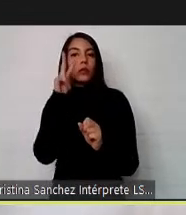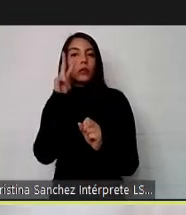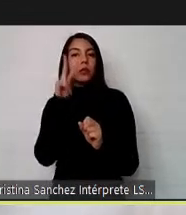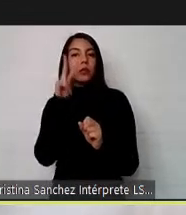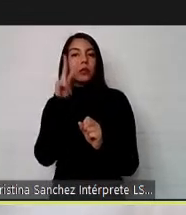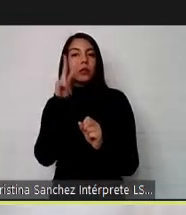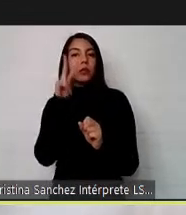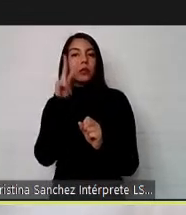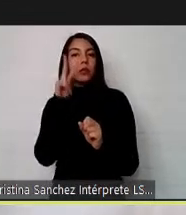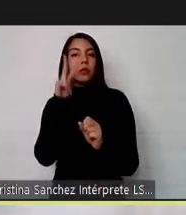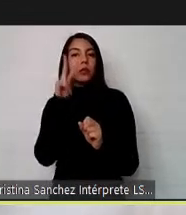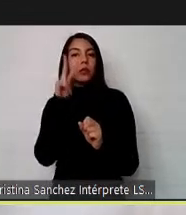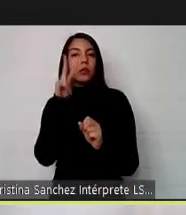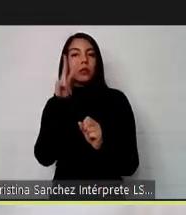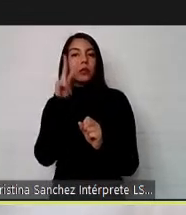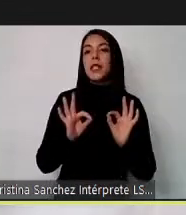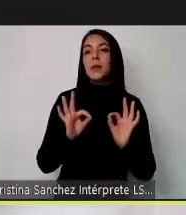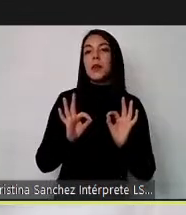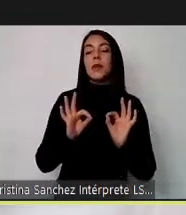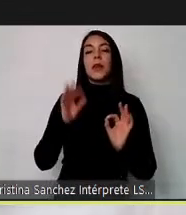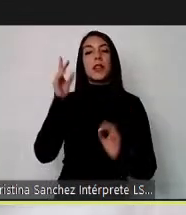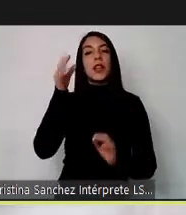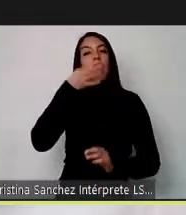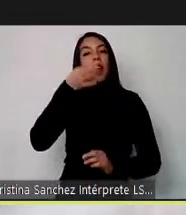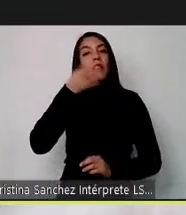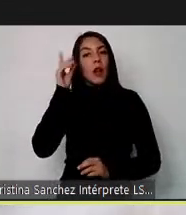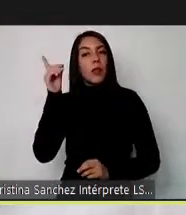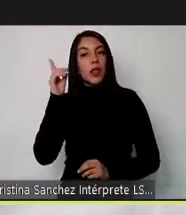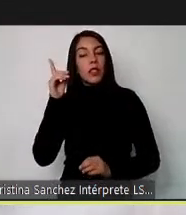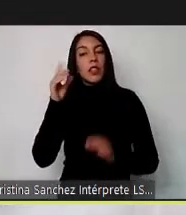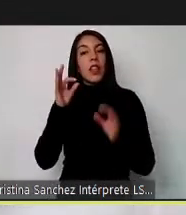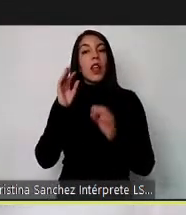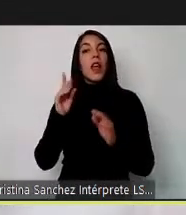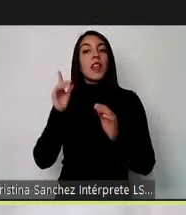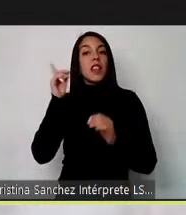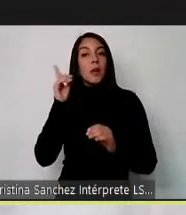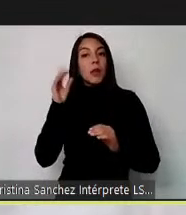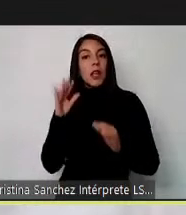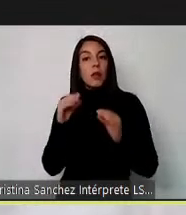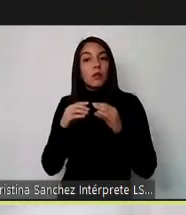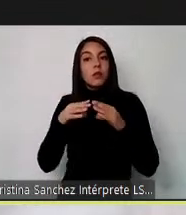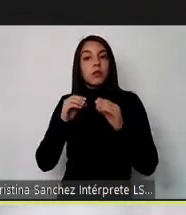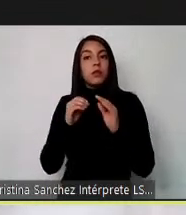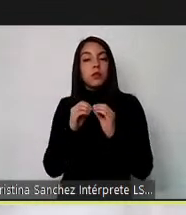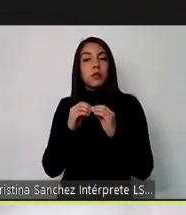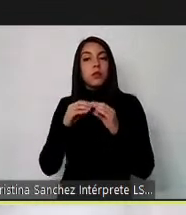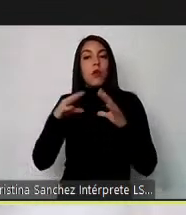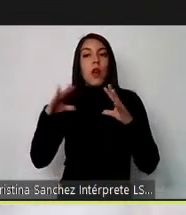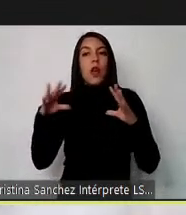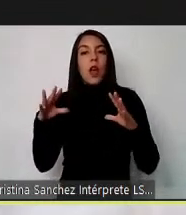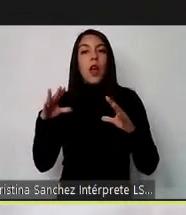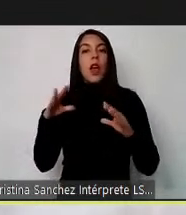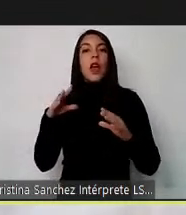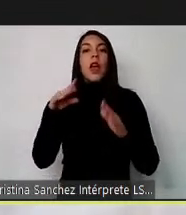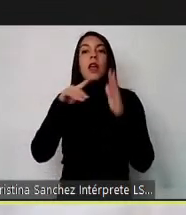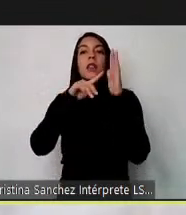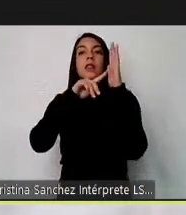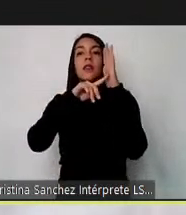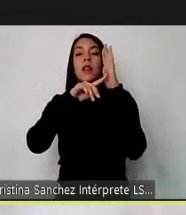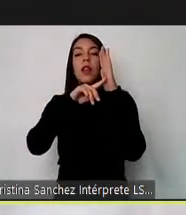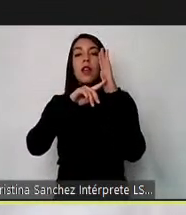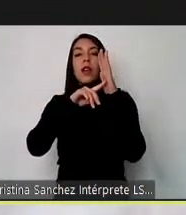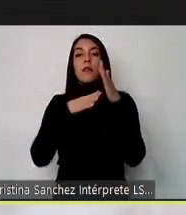específicamente cuando hablamos de discapacidad porque se acrecientan tenemos que disminuir las brechas y eliminar la discriminación